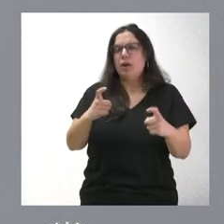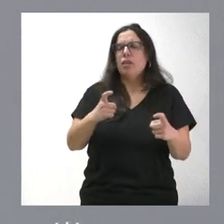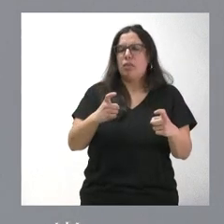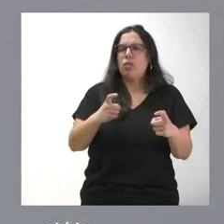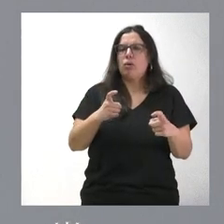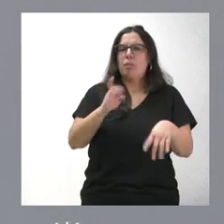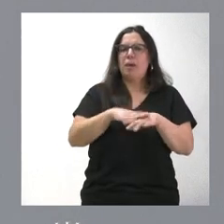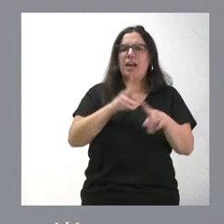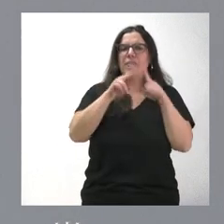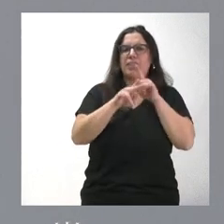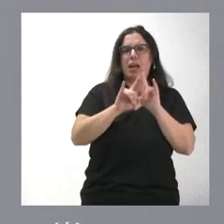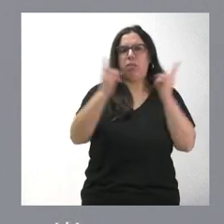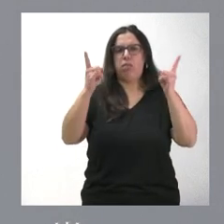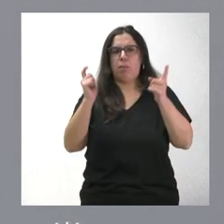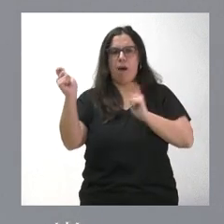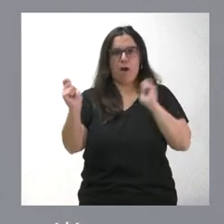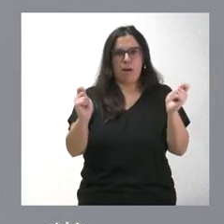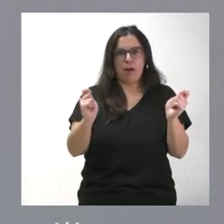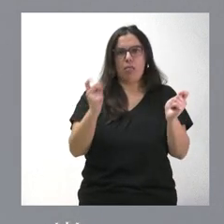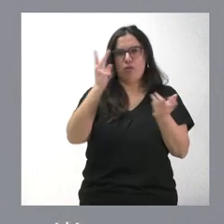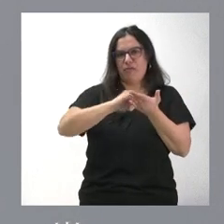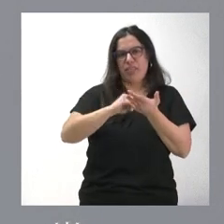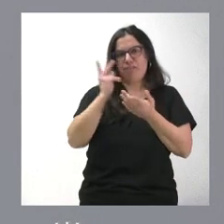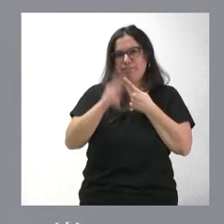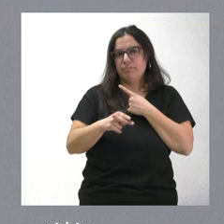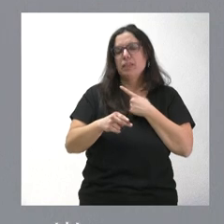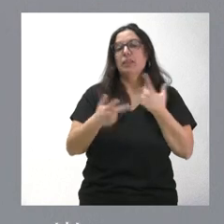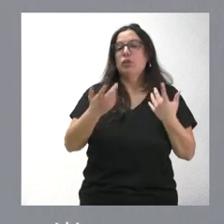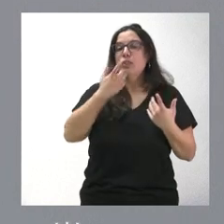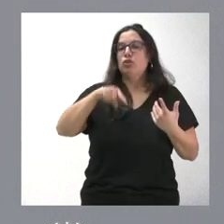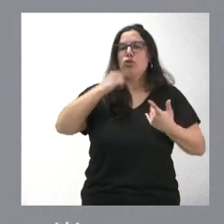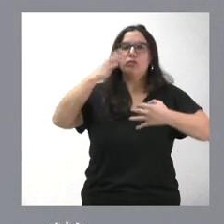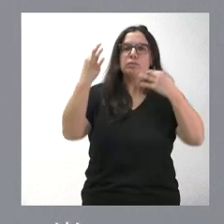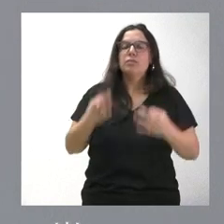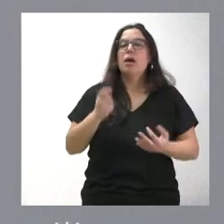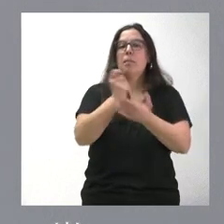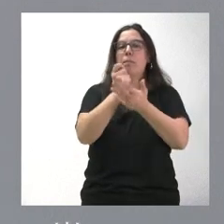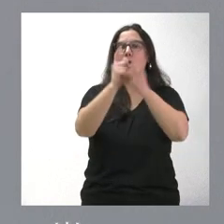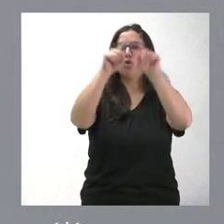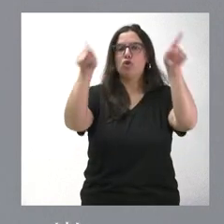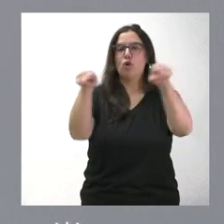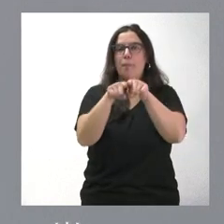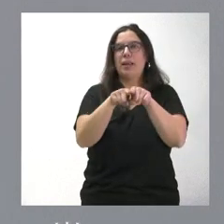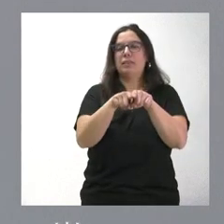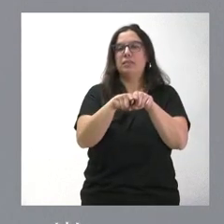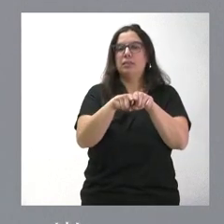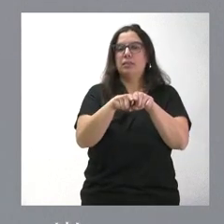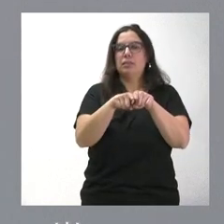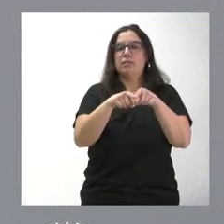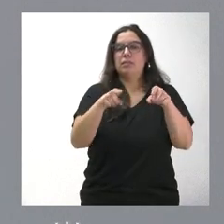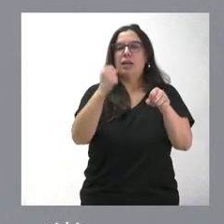duplicidades en ese sentido. Y, por tanto, si nosotros garantizamos el pago de las nóminas de los